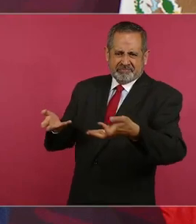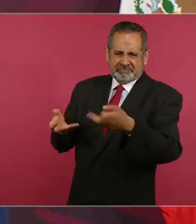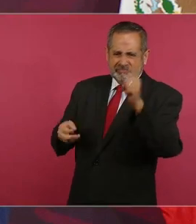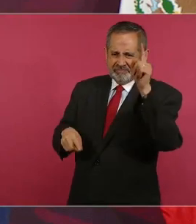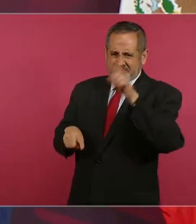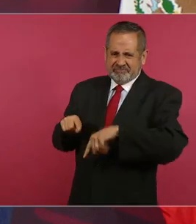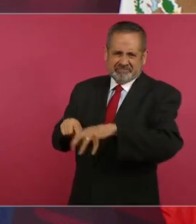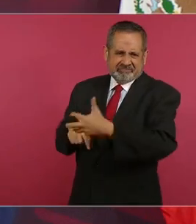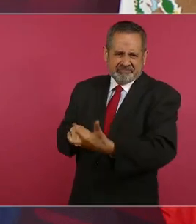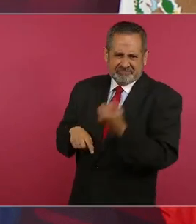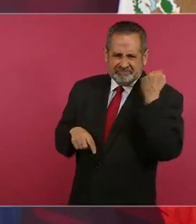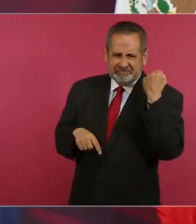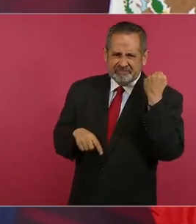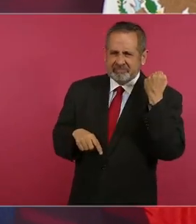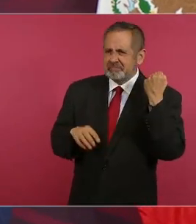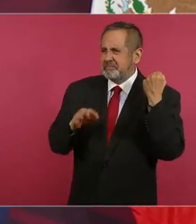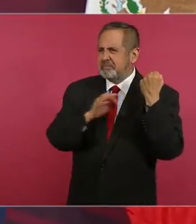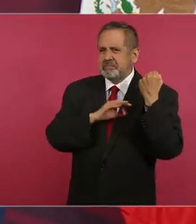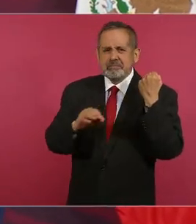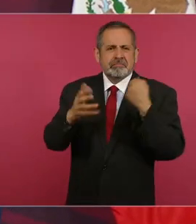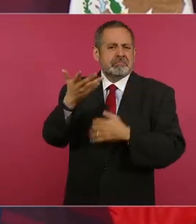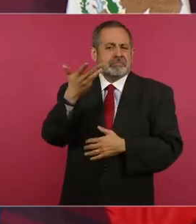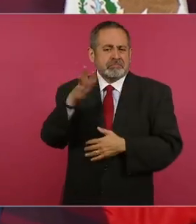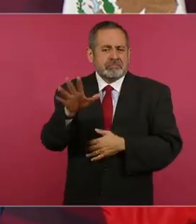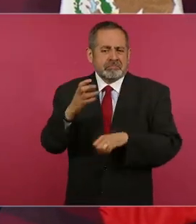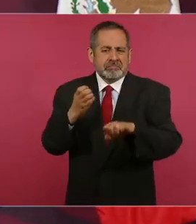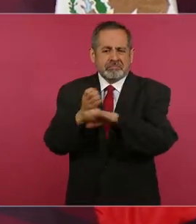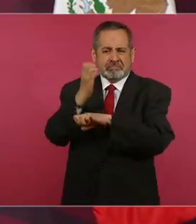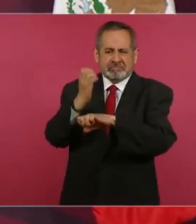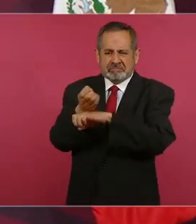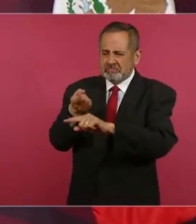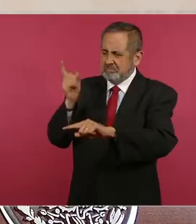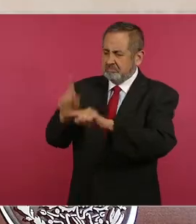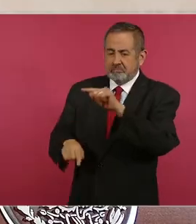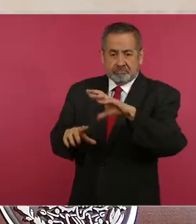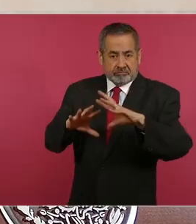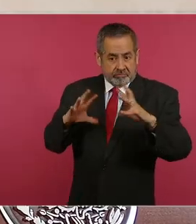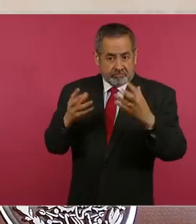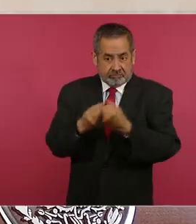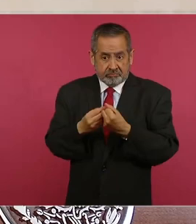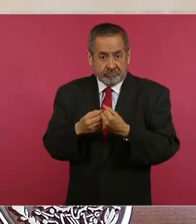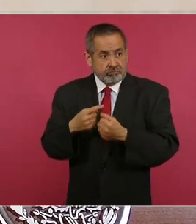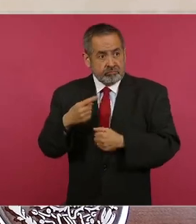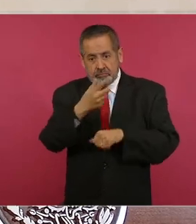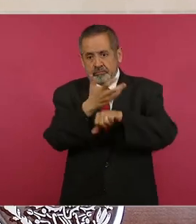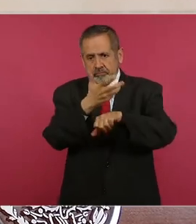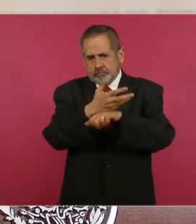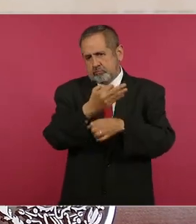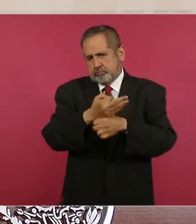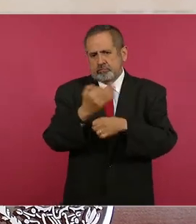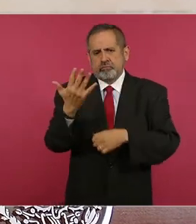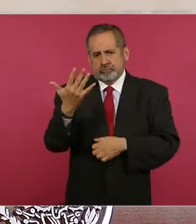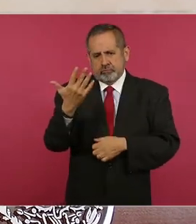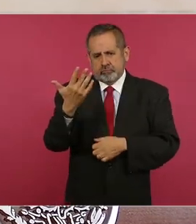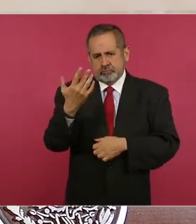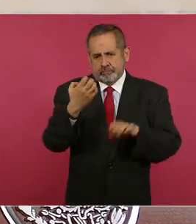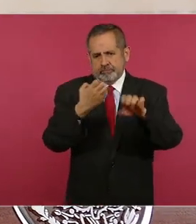como 10 estados de los 50 de la Unión Americana